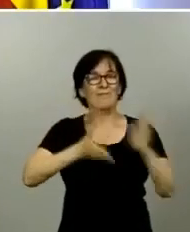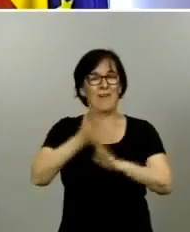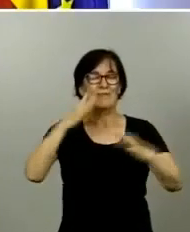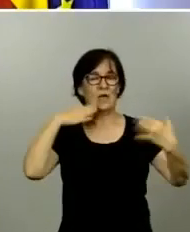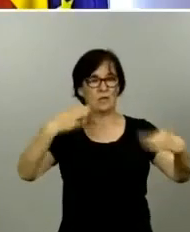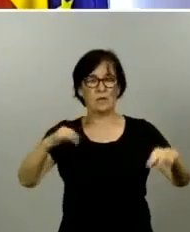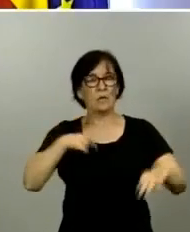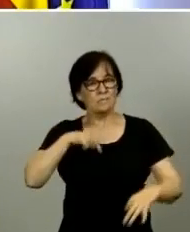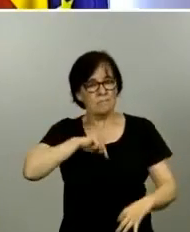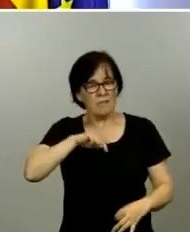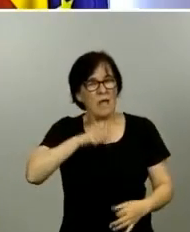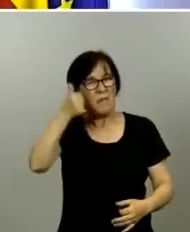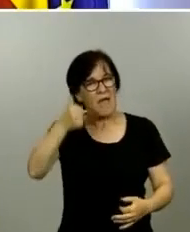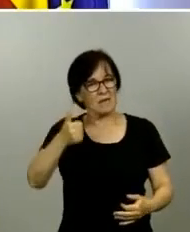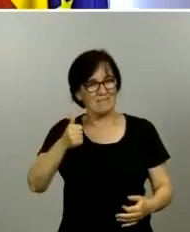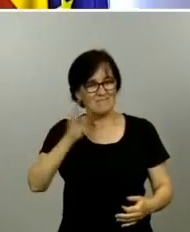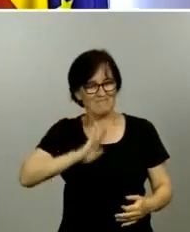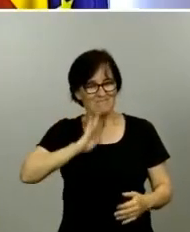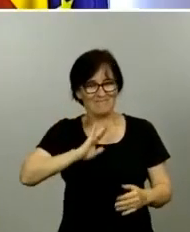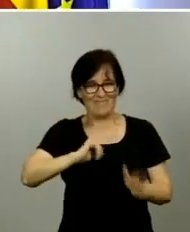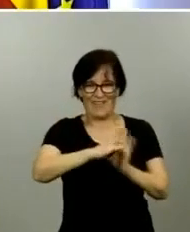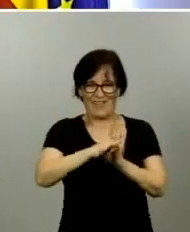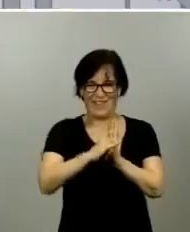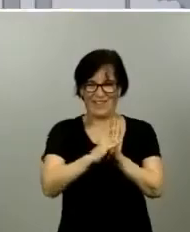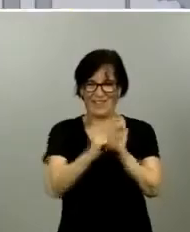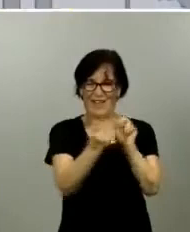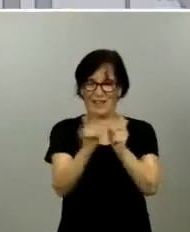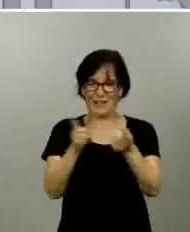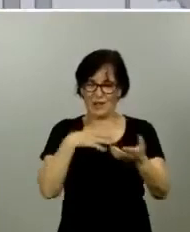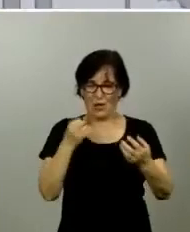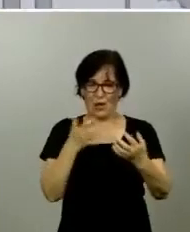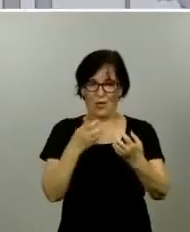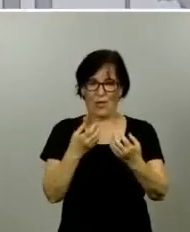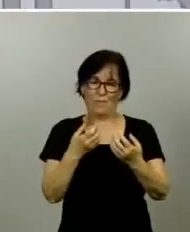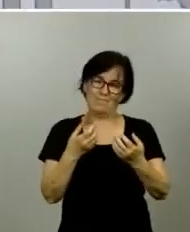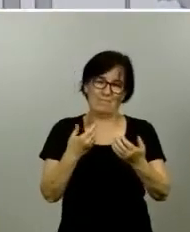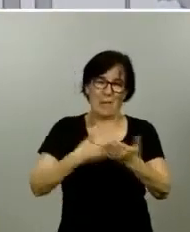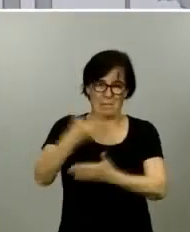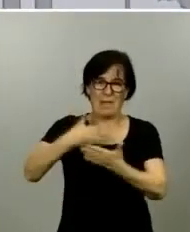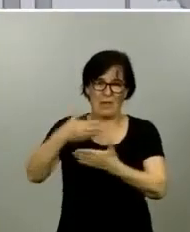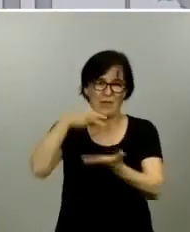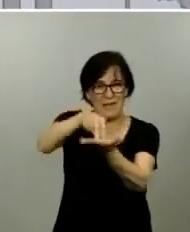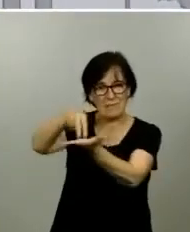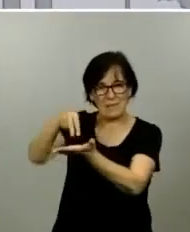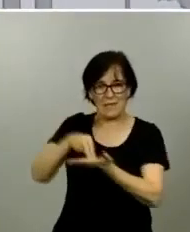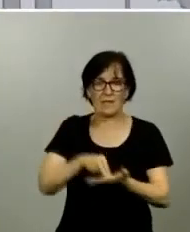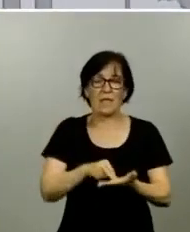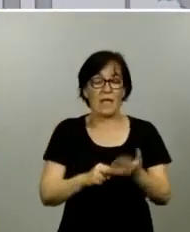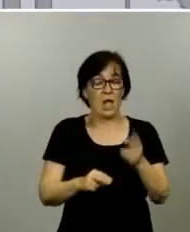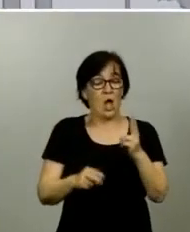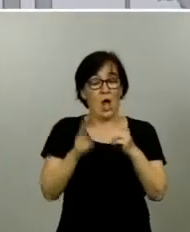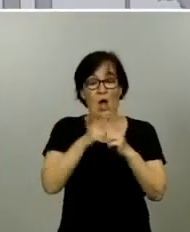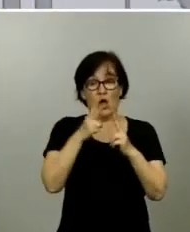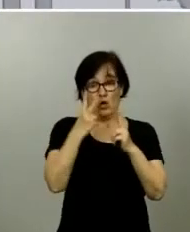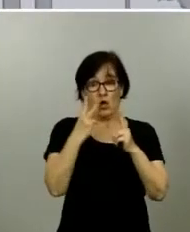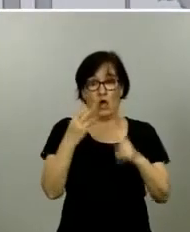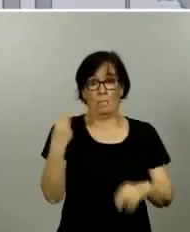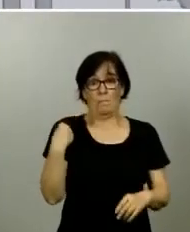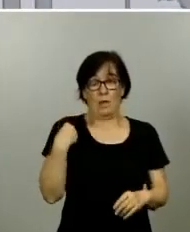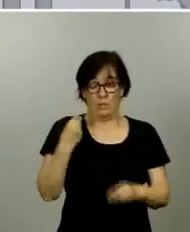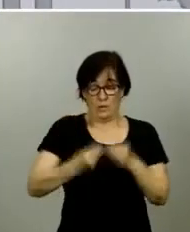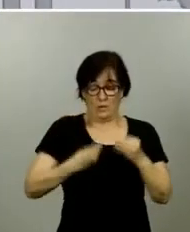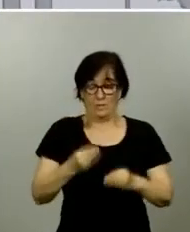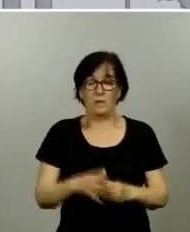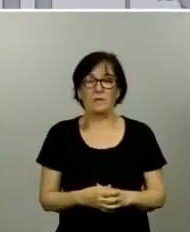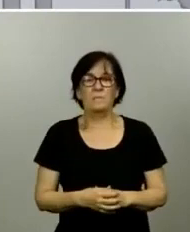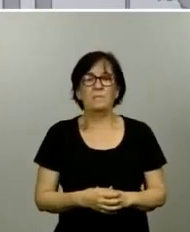más amable celebrar una rueda de prensa con periodistas presentes. Yendo a las dos preguntas que me ha formulado, en Ceuta